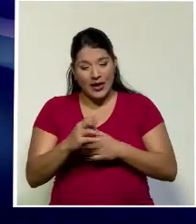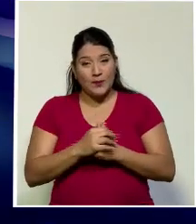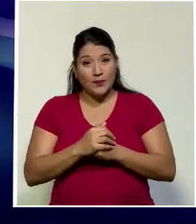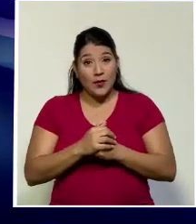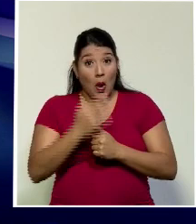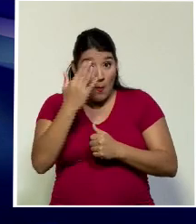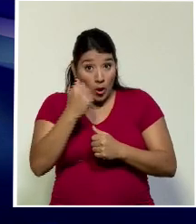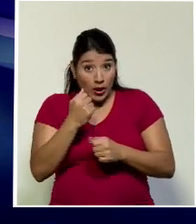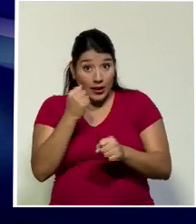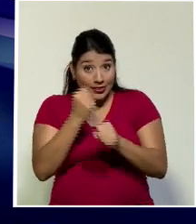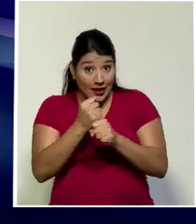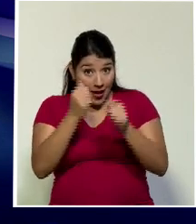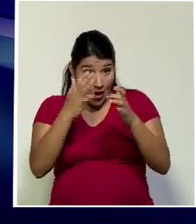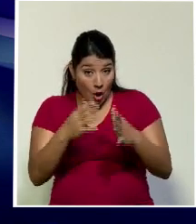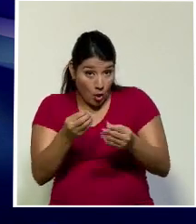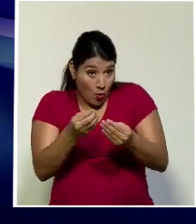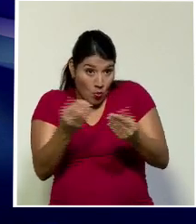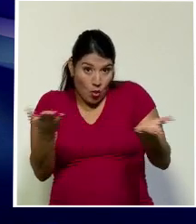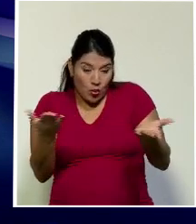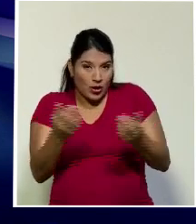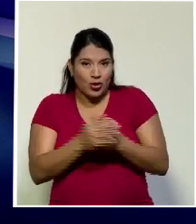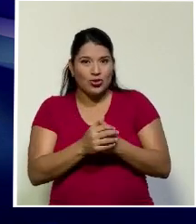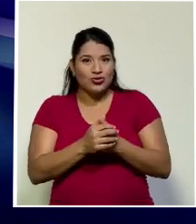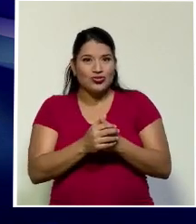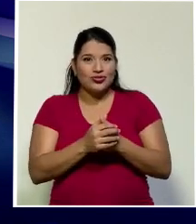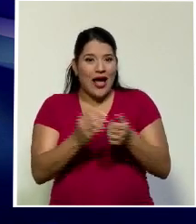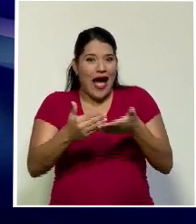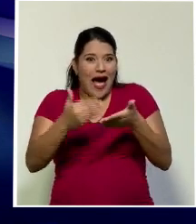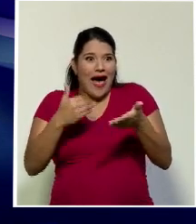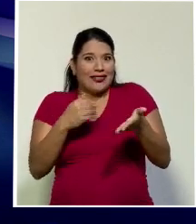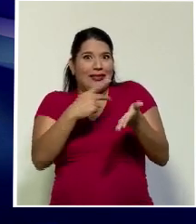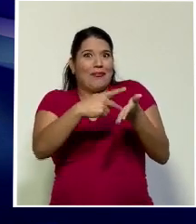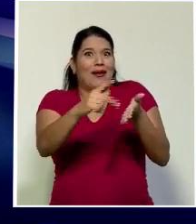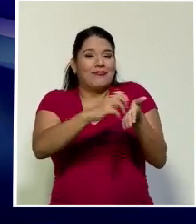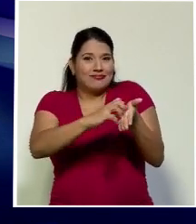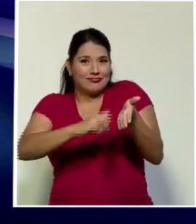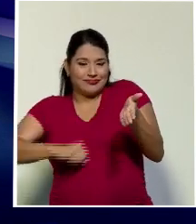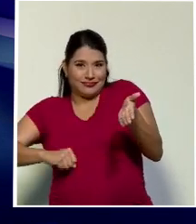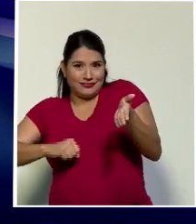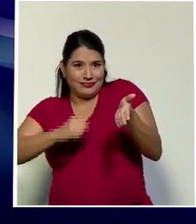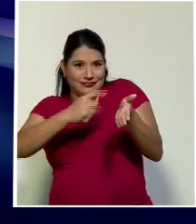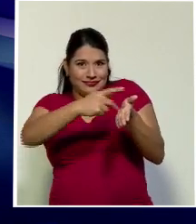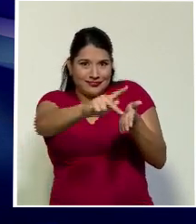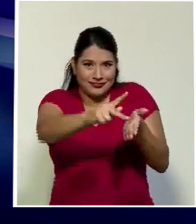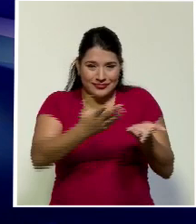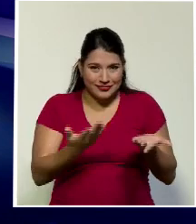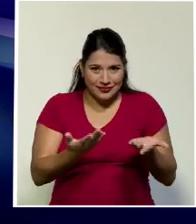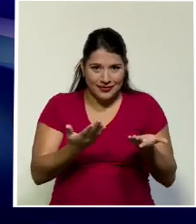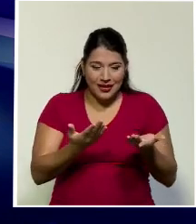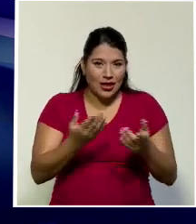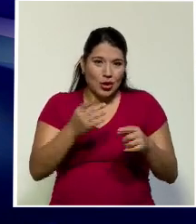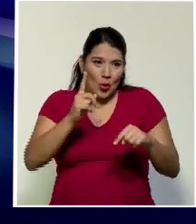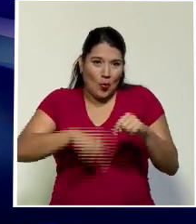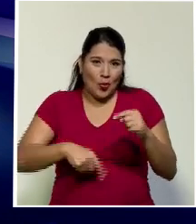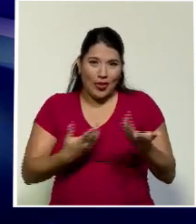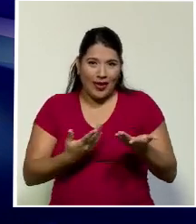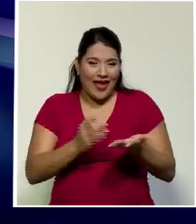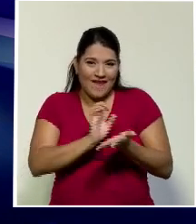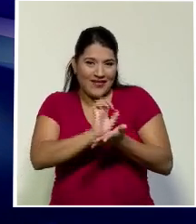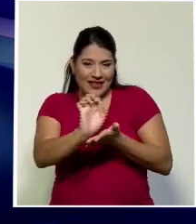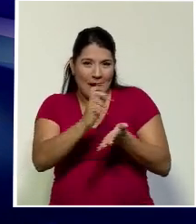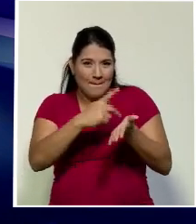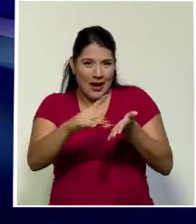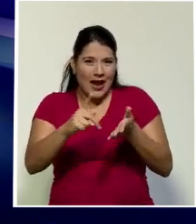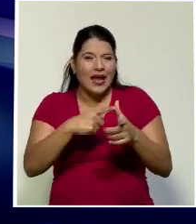los empleados públicos están amarrados, no pueden correrse para ningún lado porque se lo descuentan antes de pagárselo. Entonces,